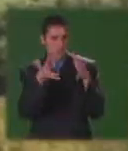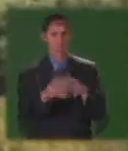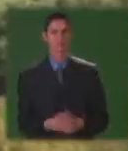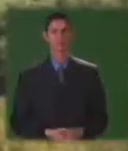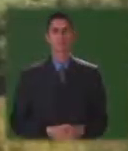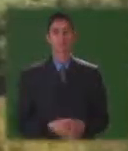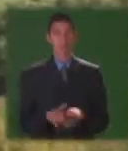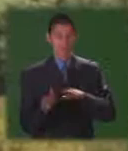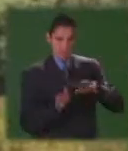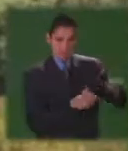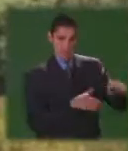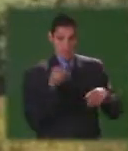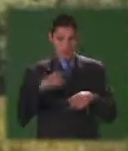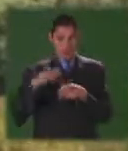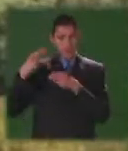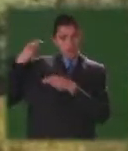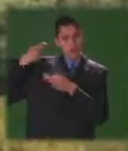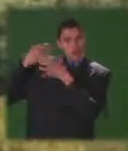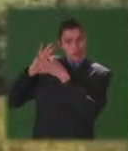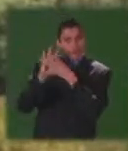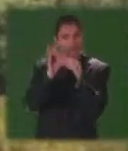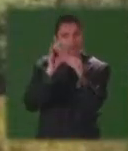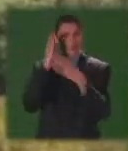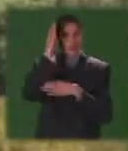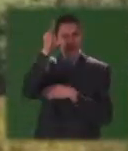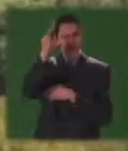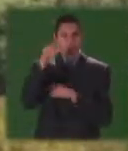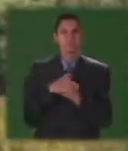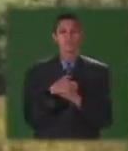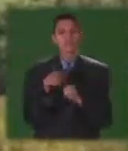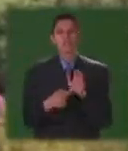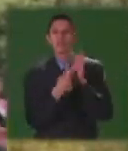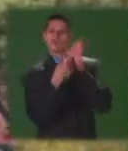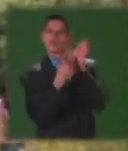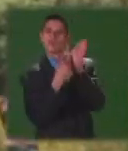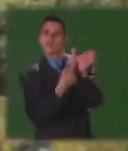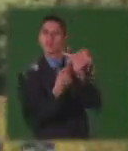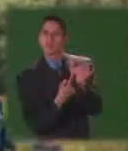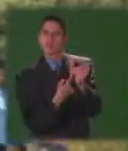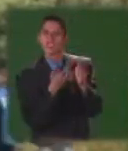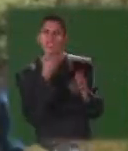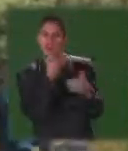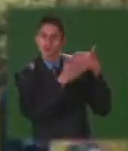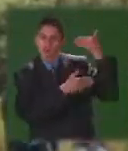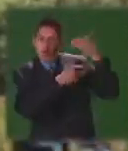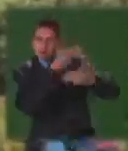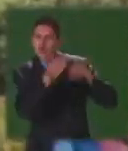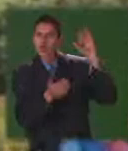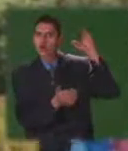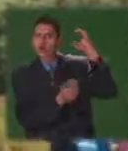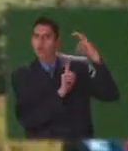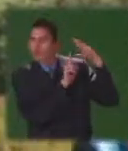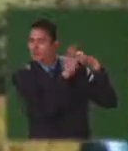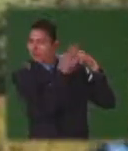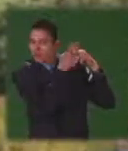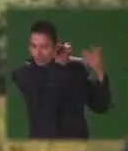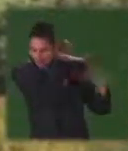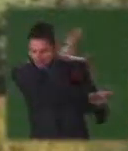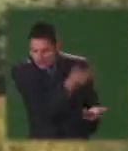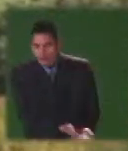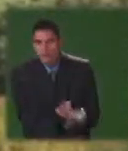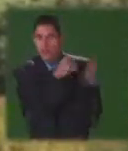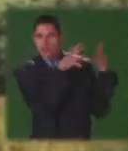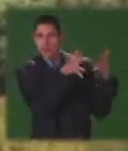otro lado aquí en Historias con Futuro hemos querido llevarles a ustedes a partes del proceso de educación en Colombia desde años atrás para entender